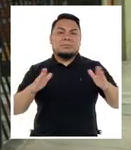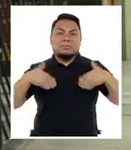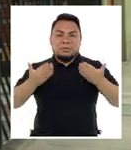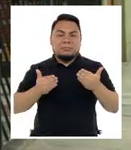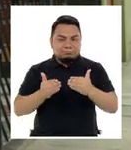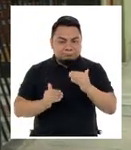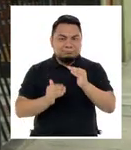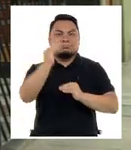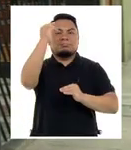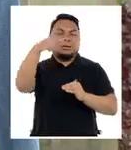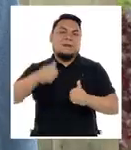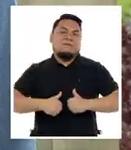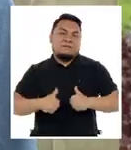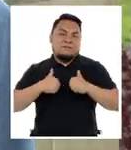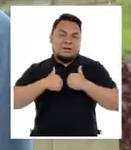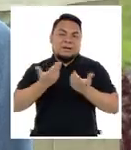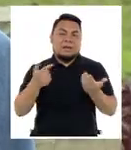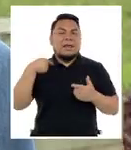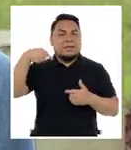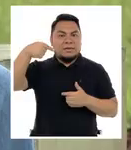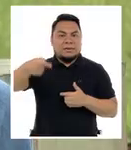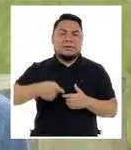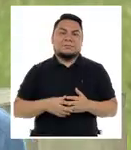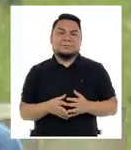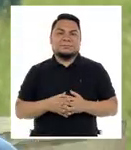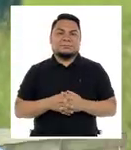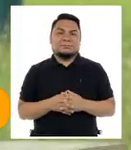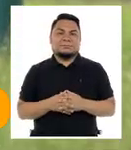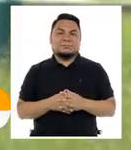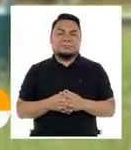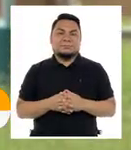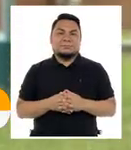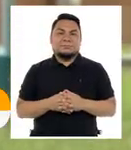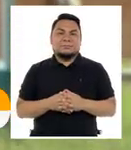para, en fin, salir adelante en nuestra vida cotidiana, en el día a día.